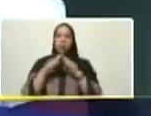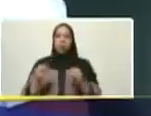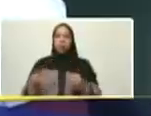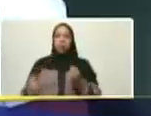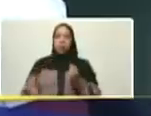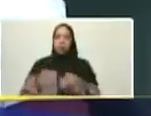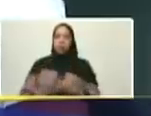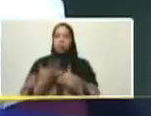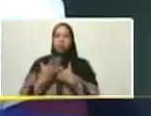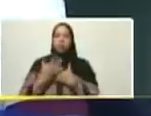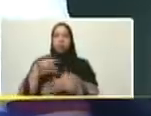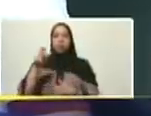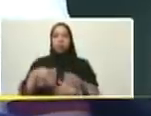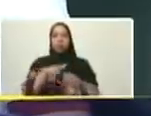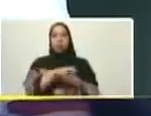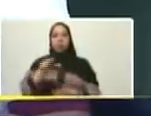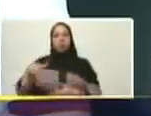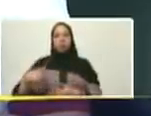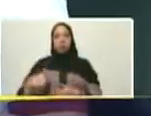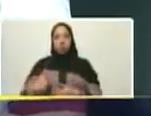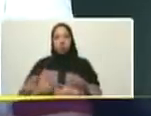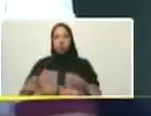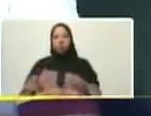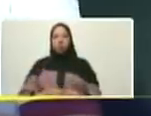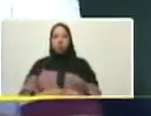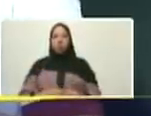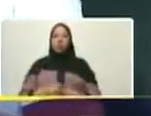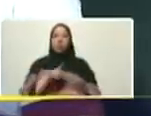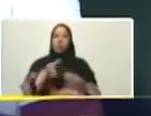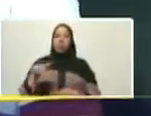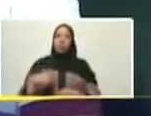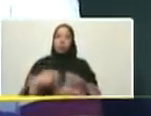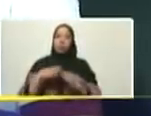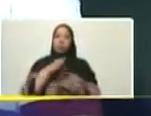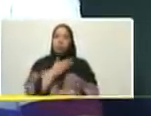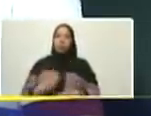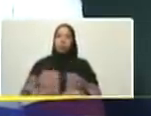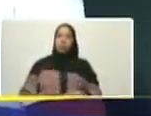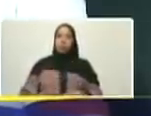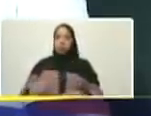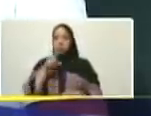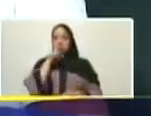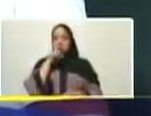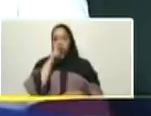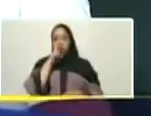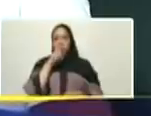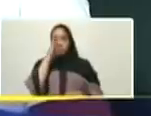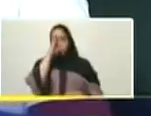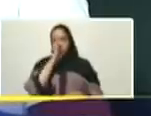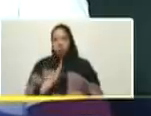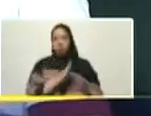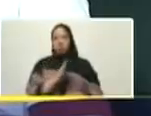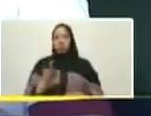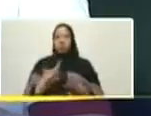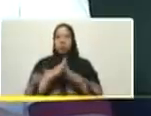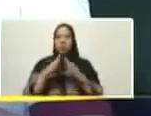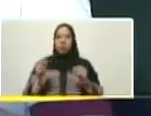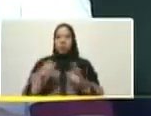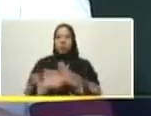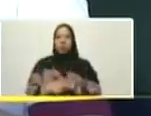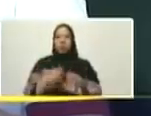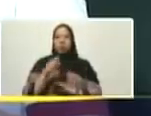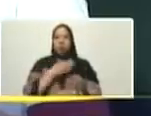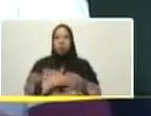y por escuchar siempre nuestras peticiones a usted presidente Nicolás que Dios lo bendiga a todo el gabinete a la